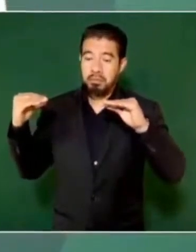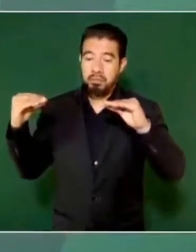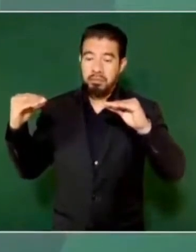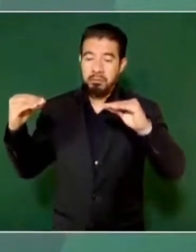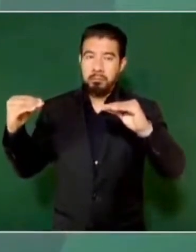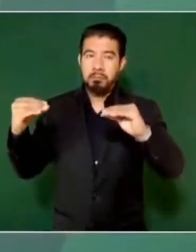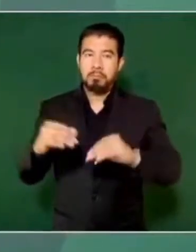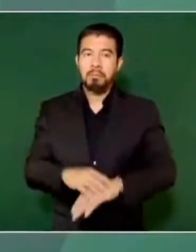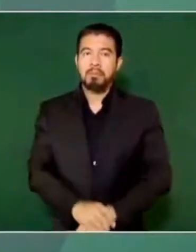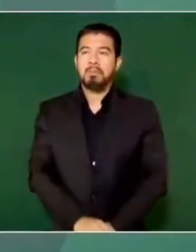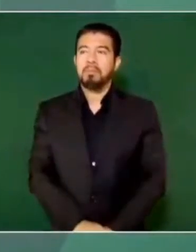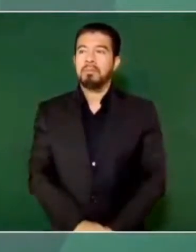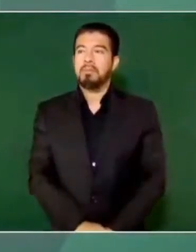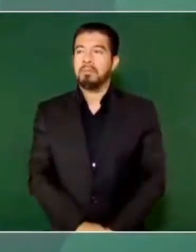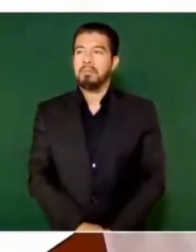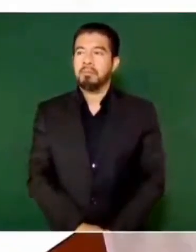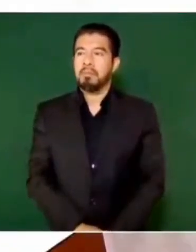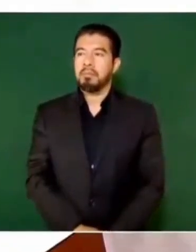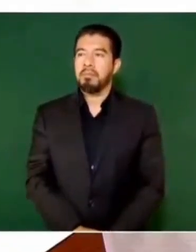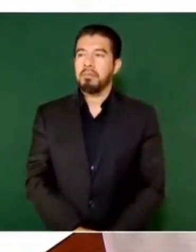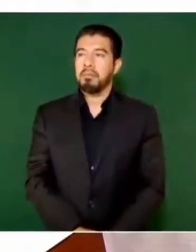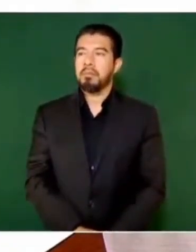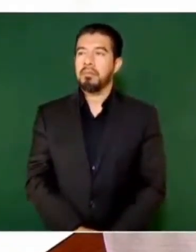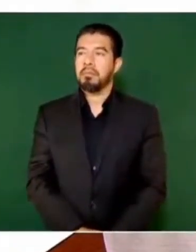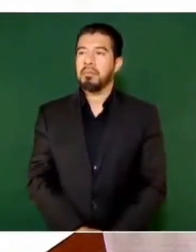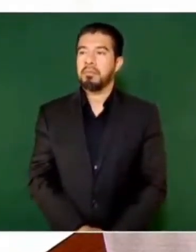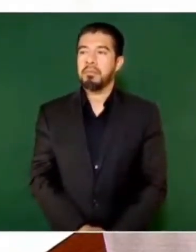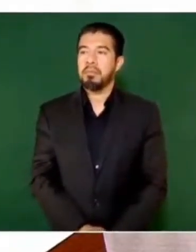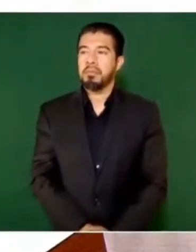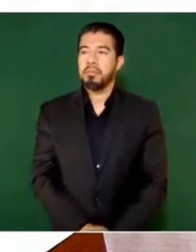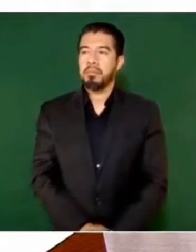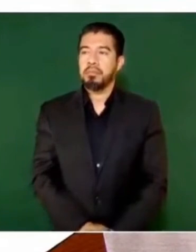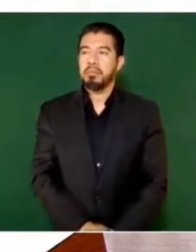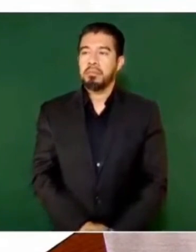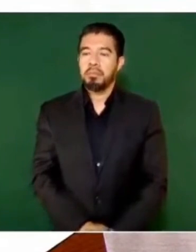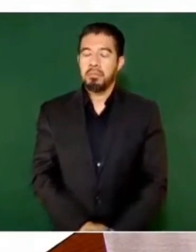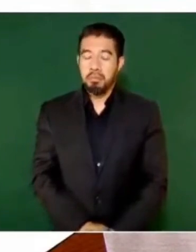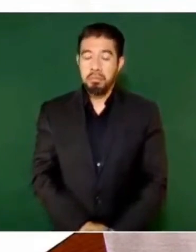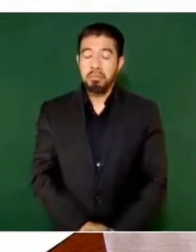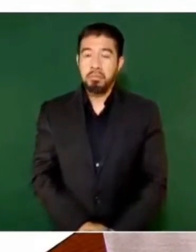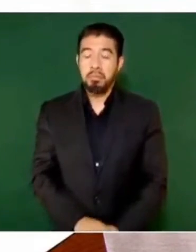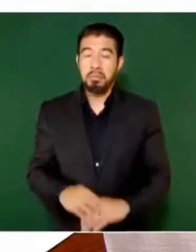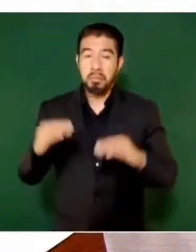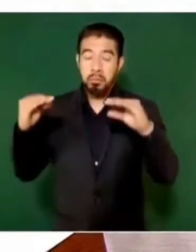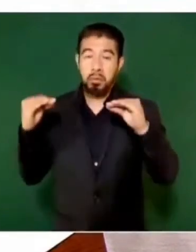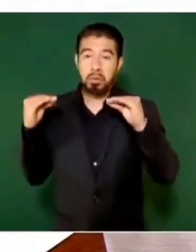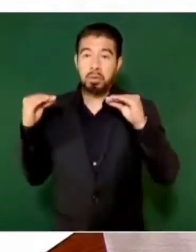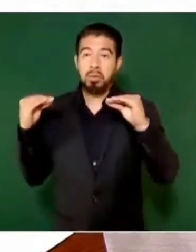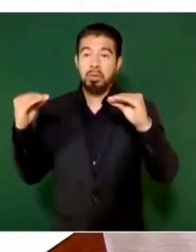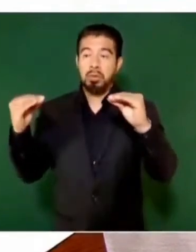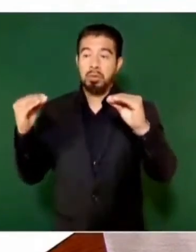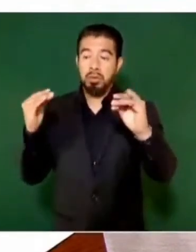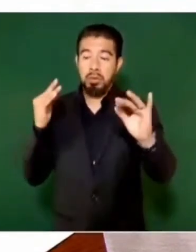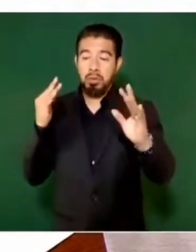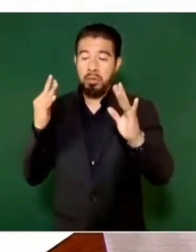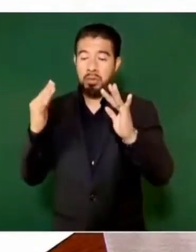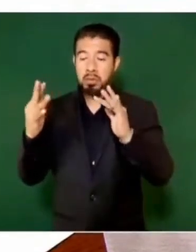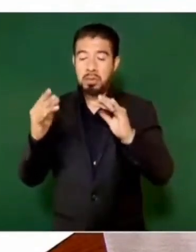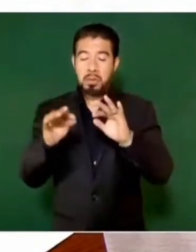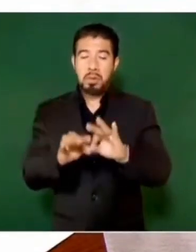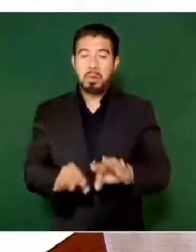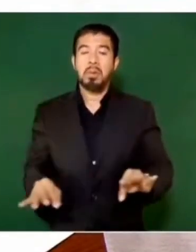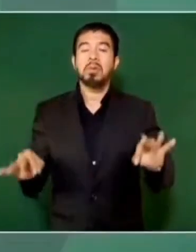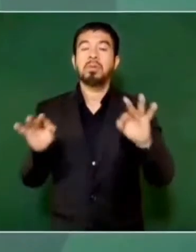es un paseo importantísimo, es un lugar muy